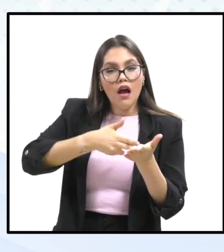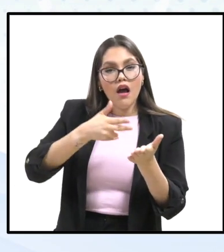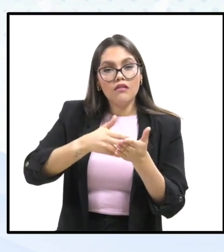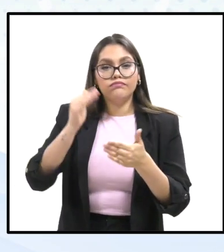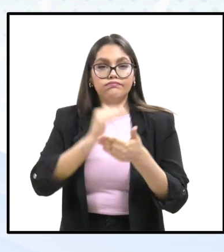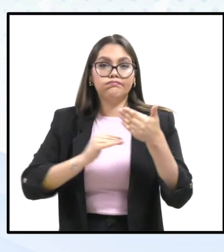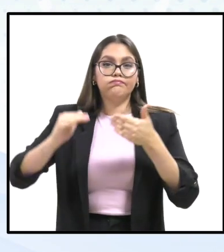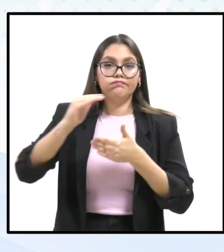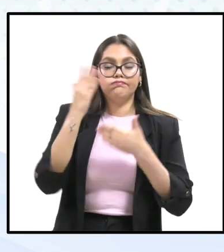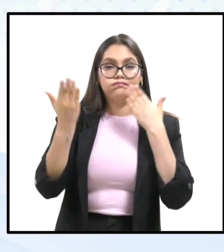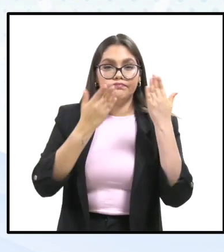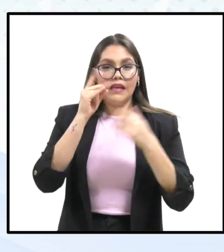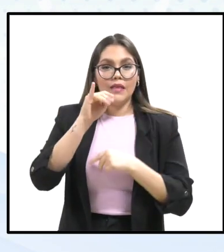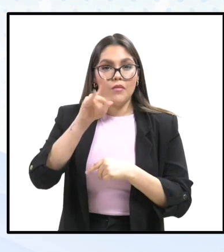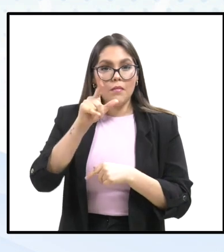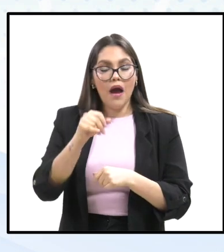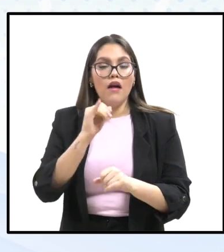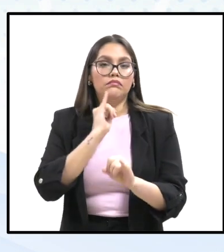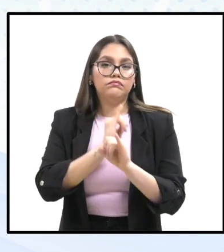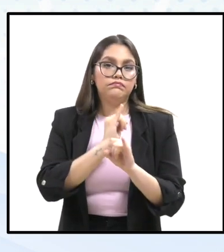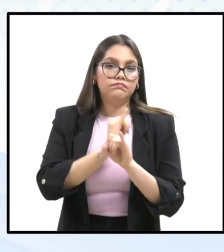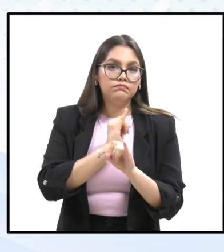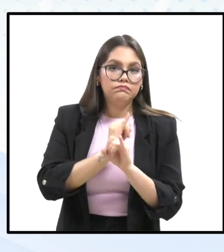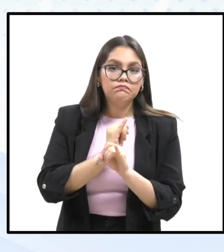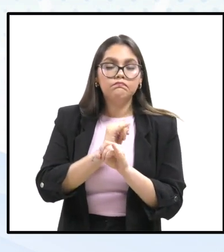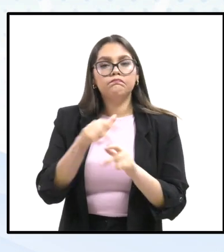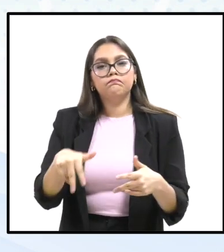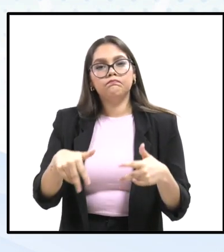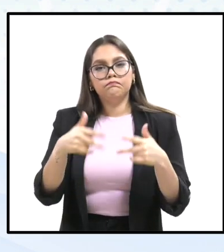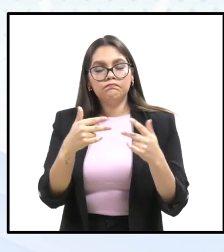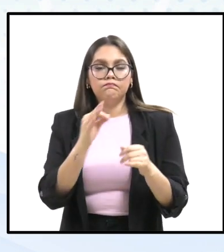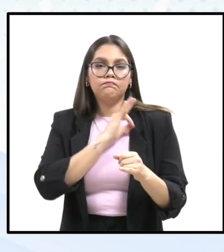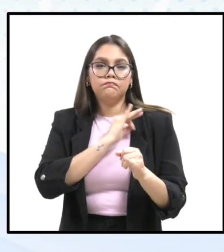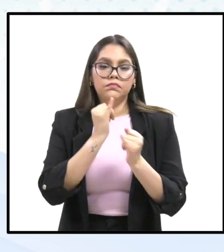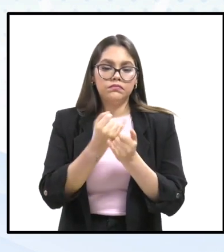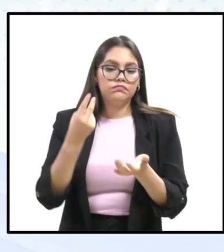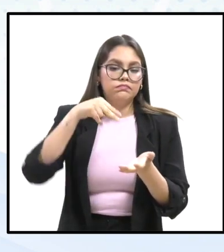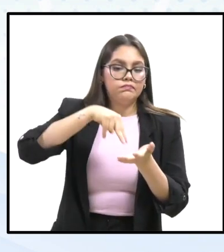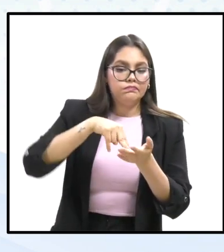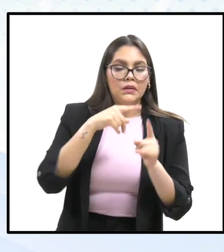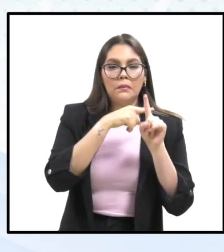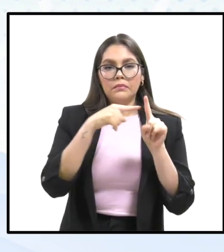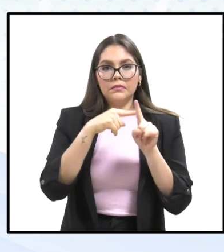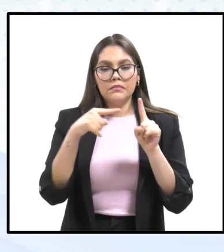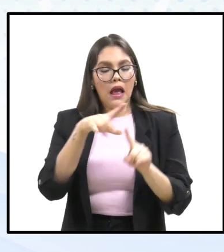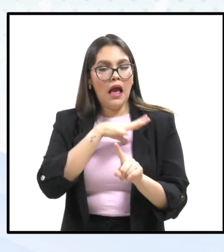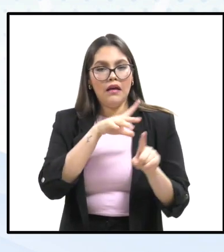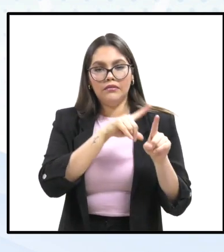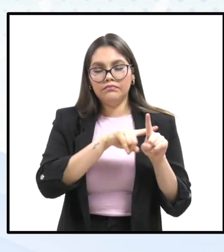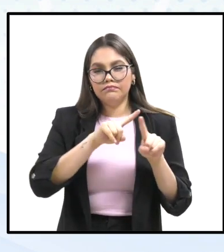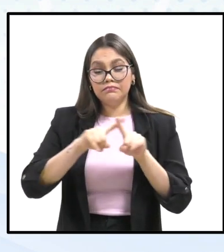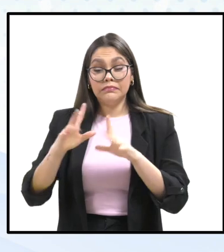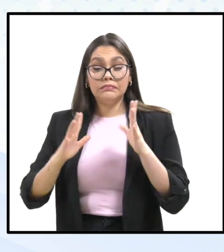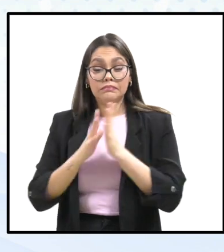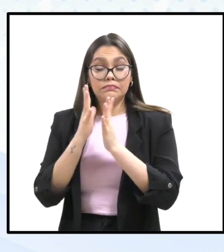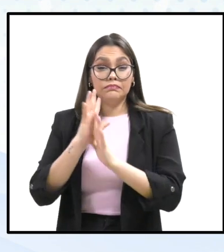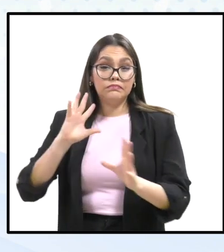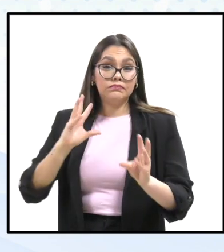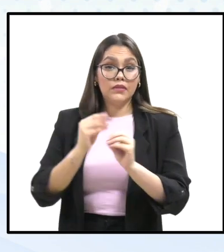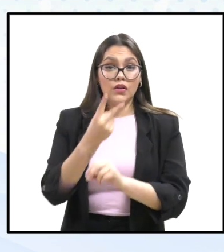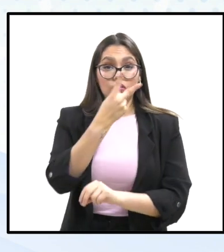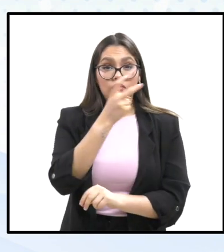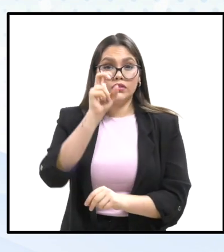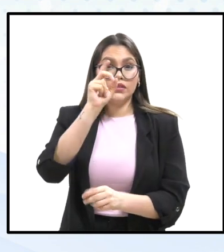diplomados en modalidades presencial, a distancia y mixta en diversas plataformas. Participaron en estas,